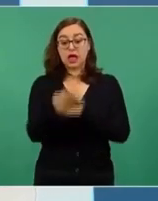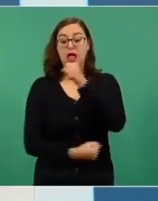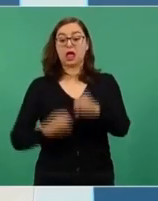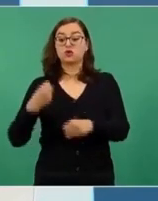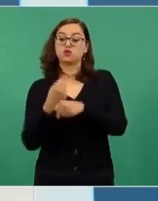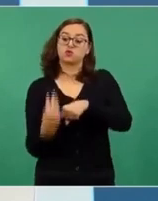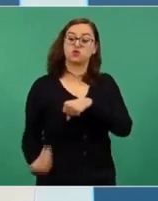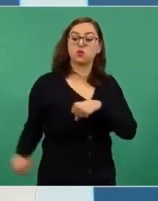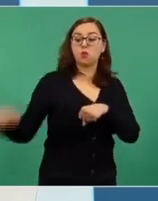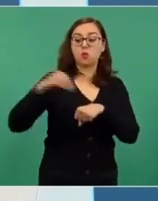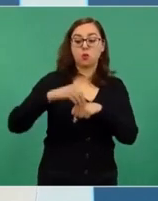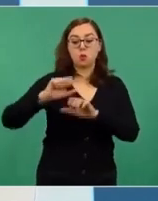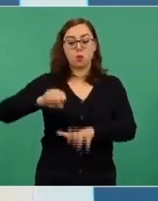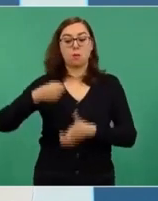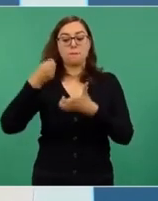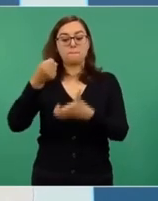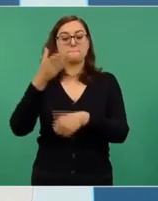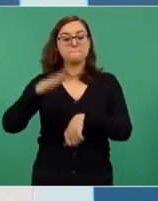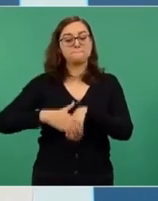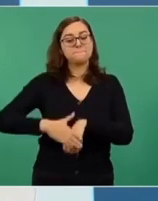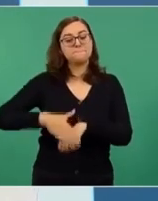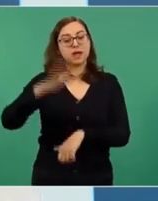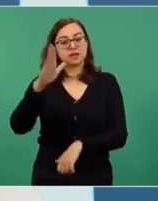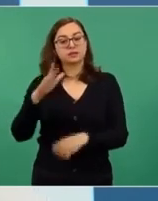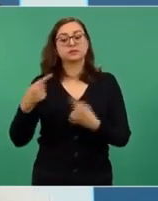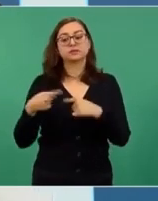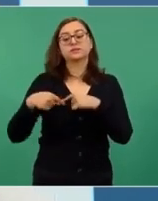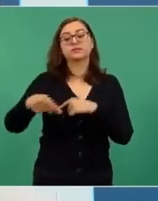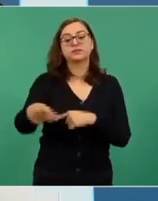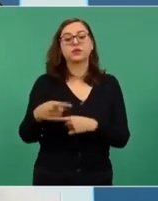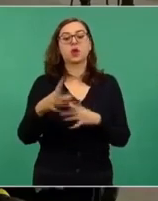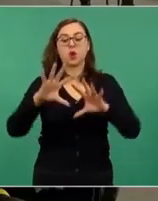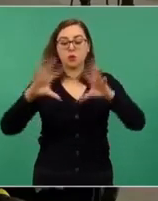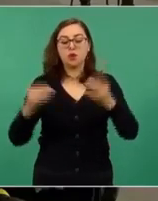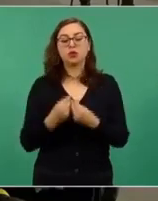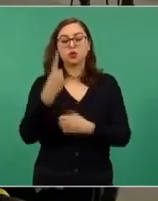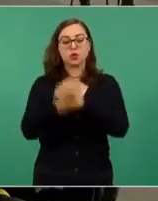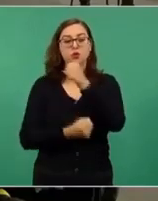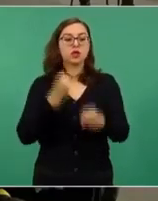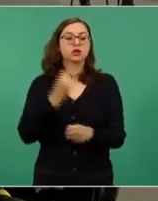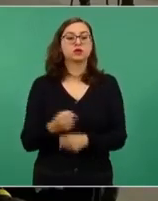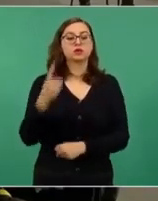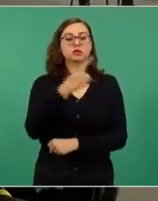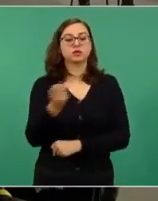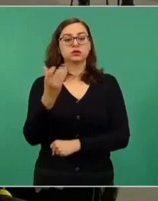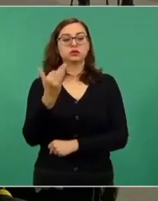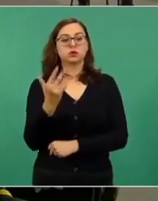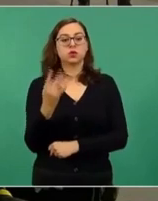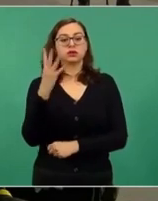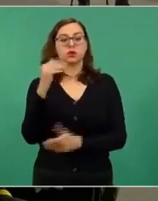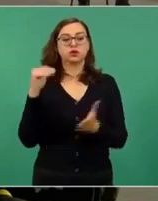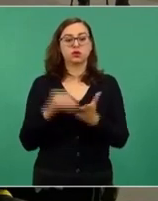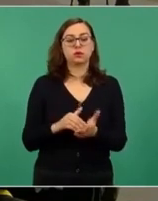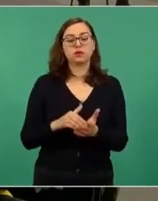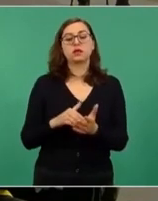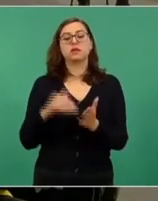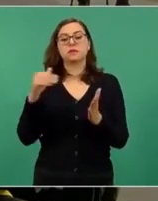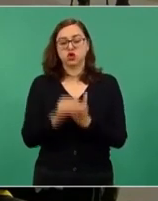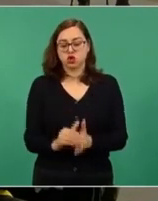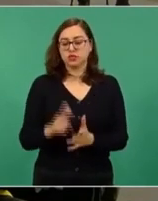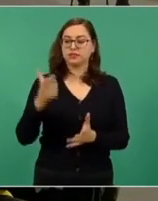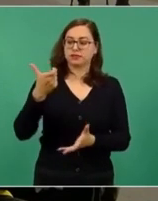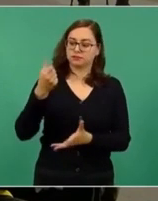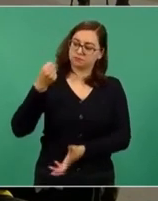siete años, de tal manera que estaremos cerrando el presupuesto en ciento cincuenta y cuatro mil millones de pesos. La